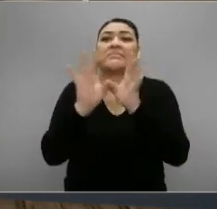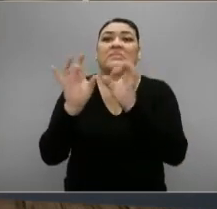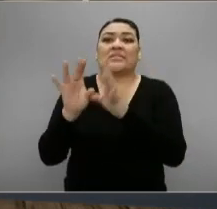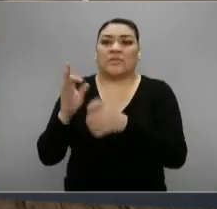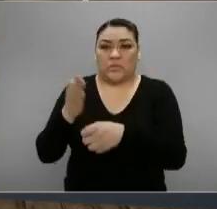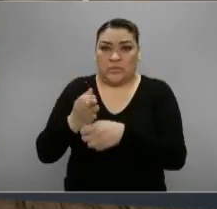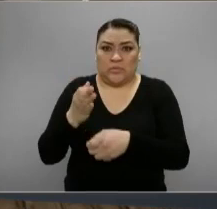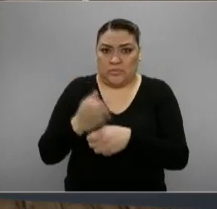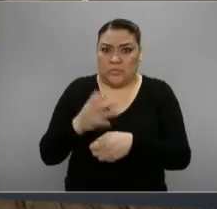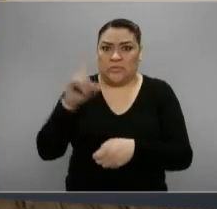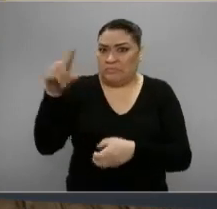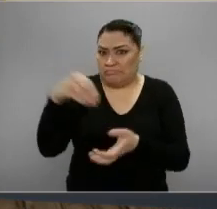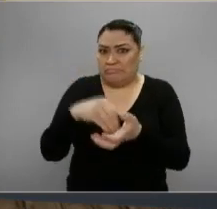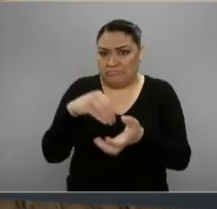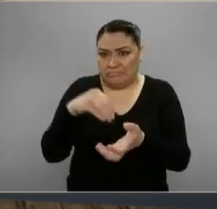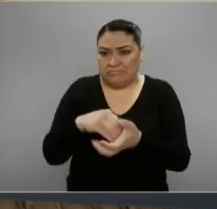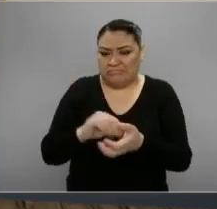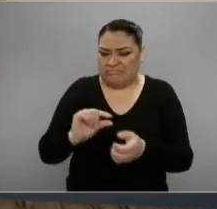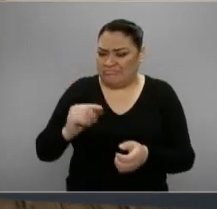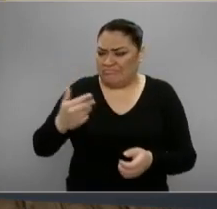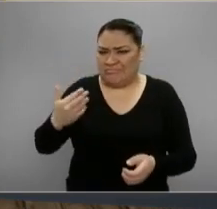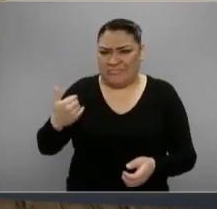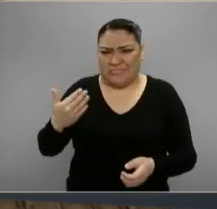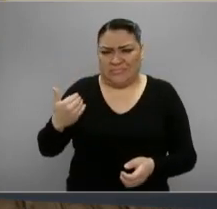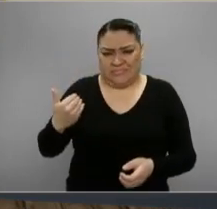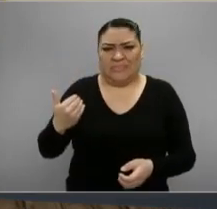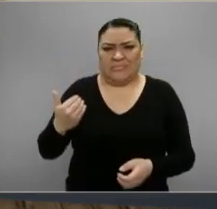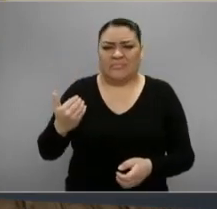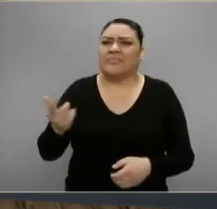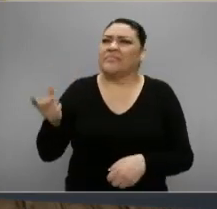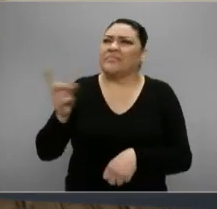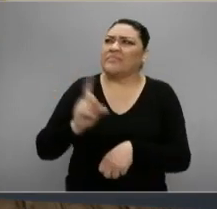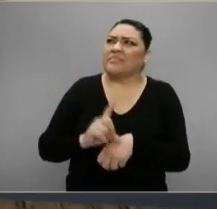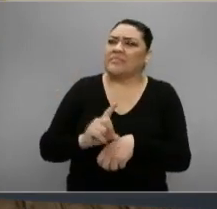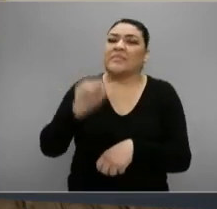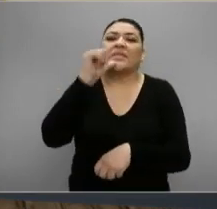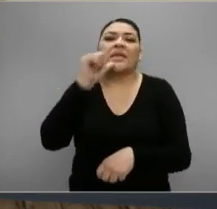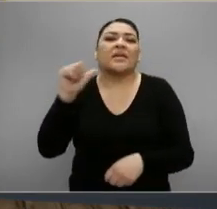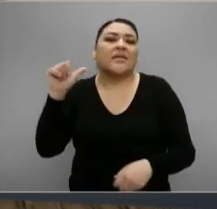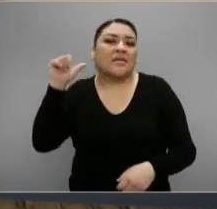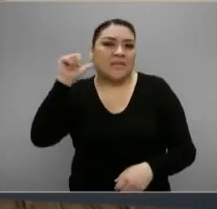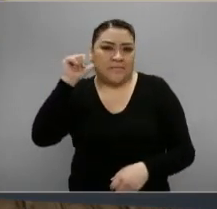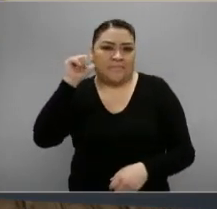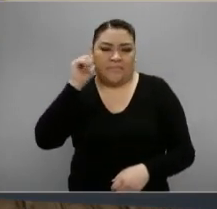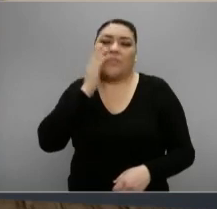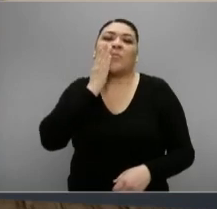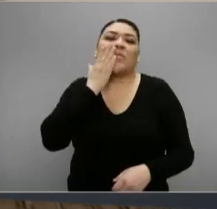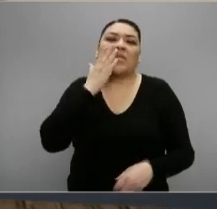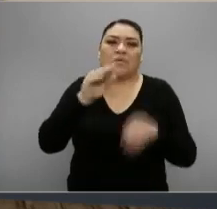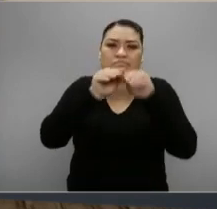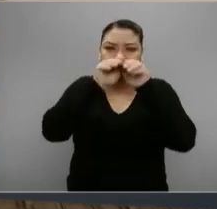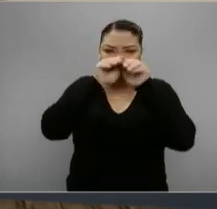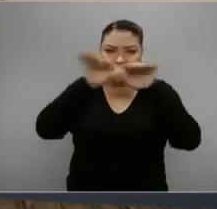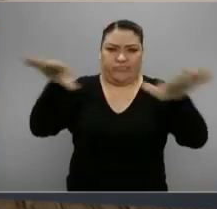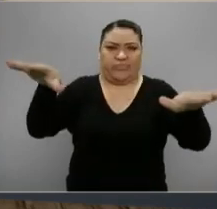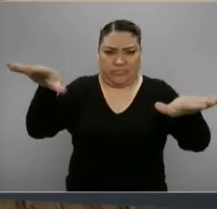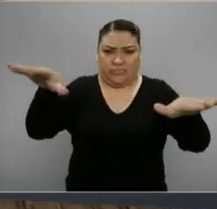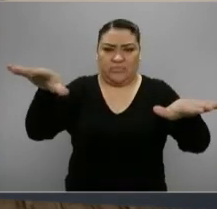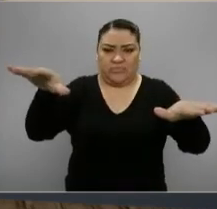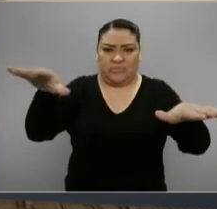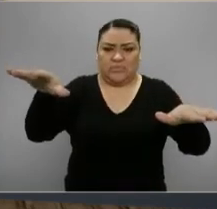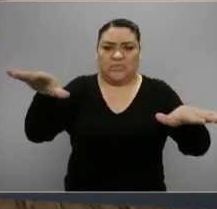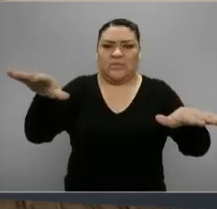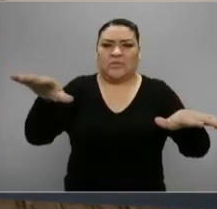sigue en curso también, porque apenas ayer en redes sociales se